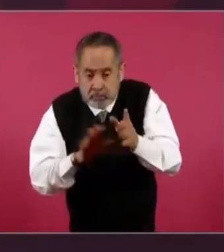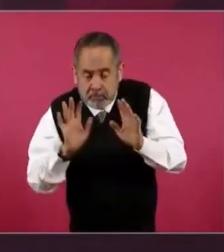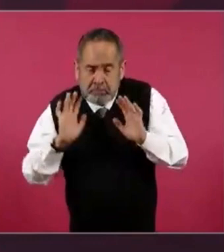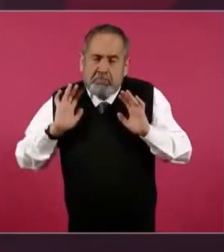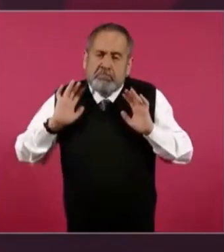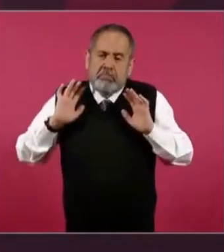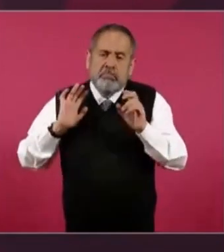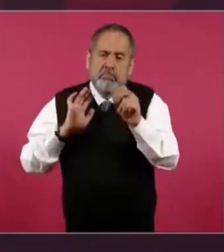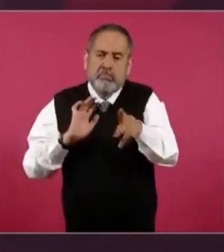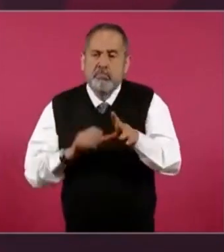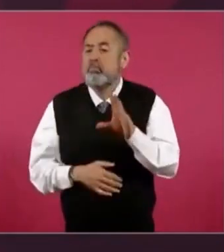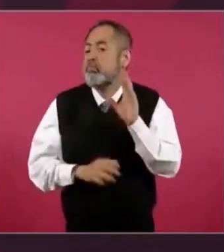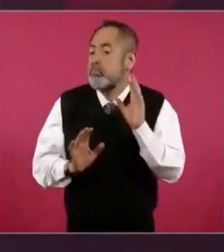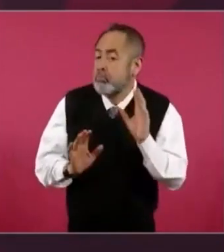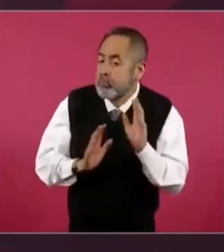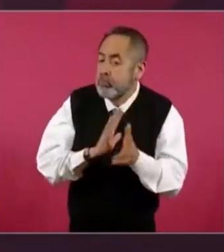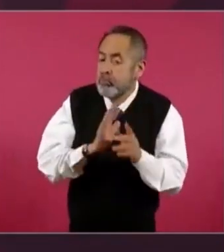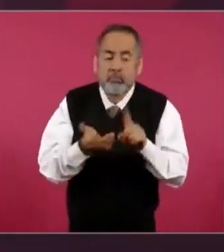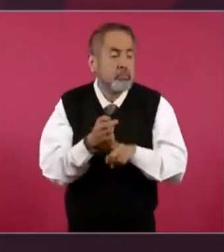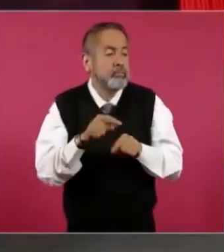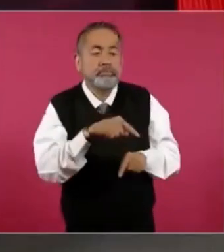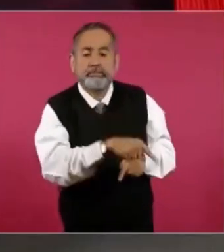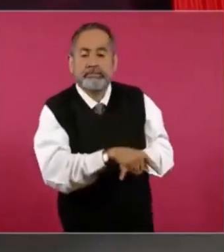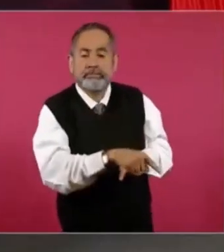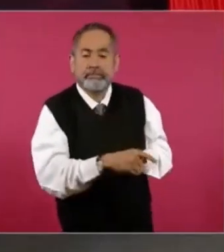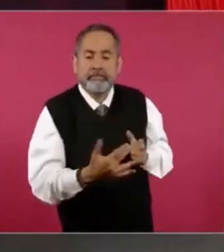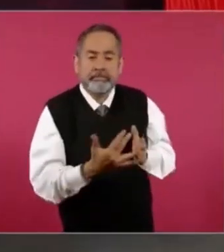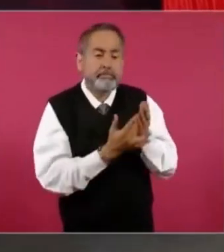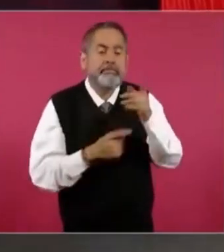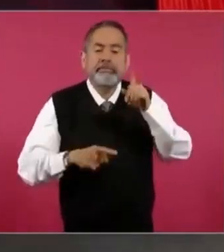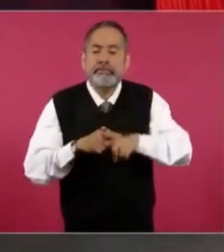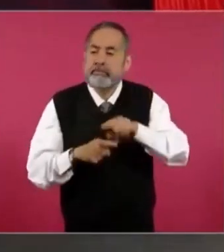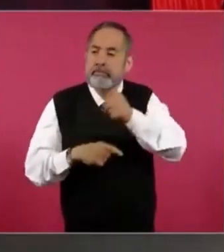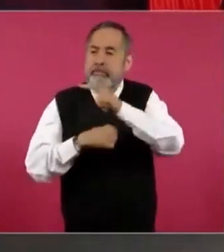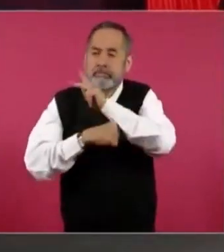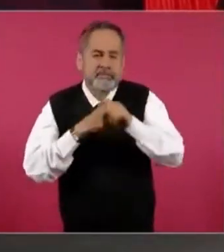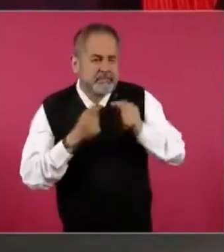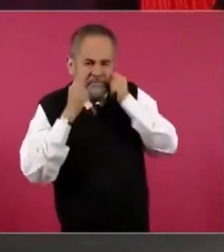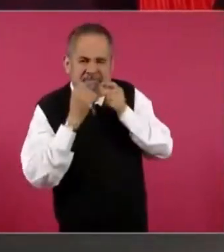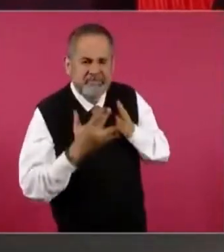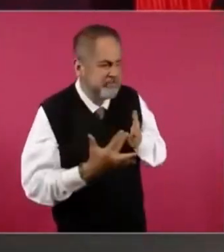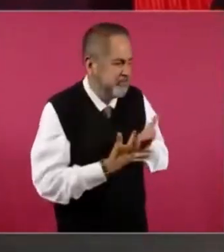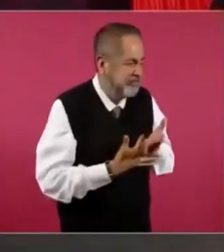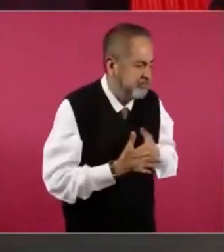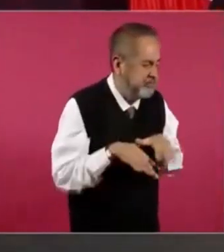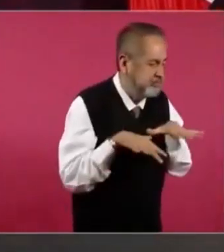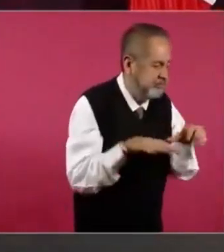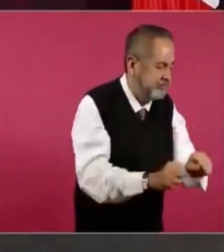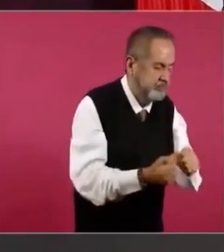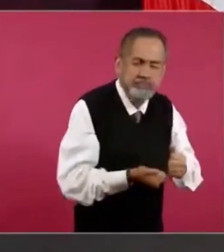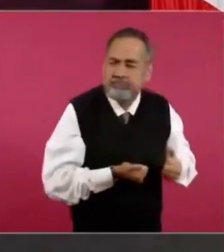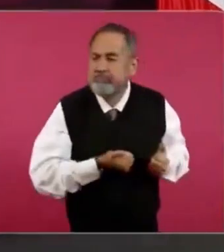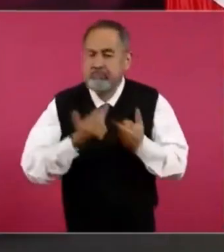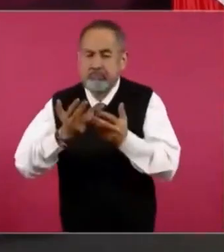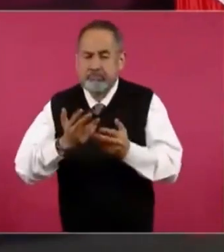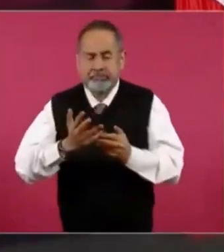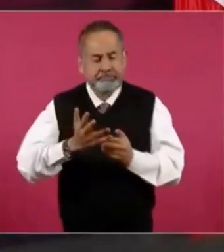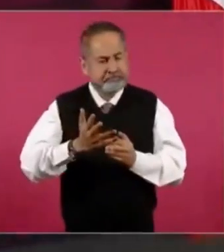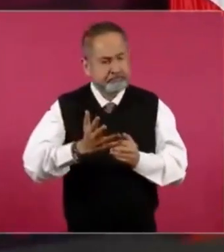esto. ¿Es me intervino alguna agencia extranjera? De lo que estamos nosotros absolutamente